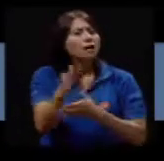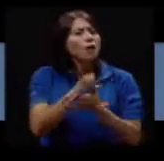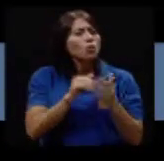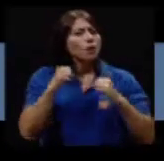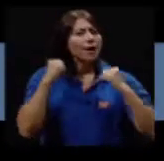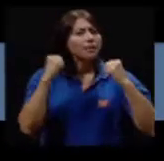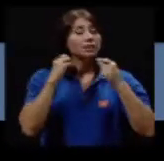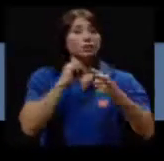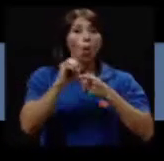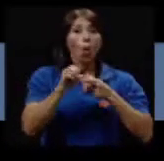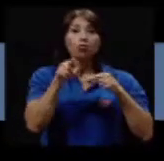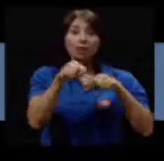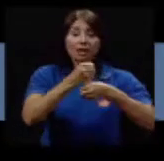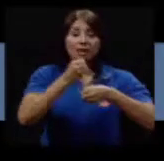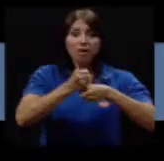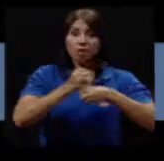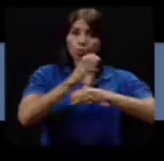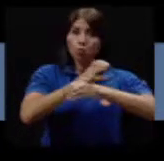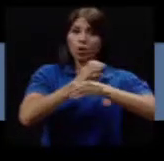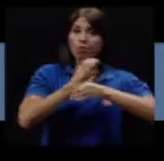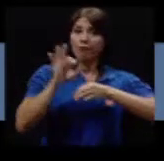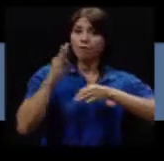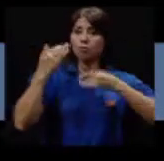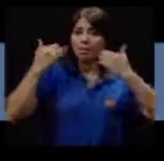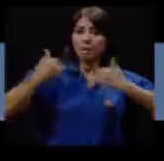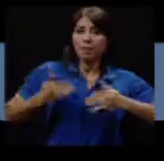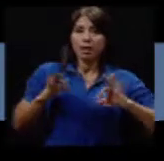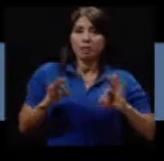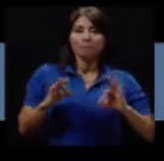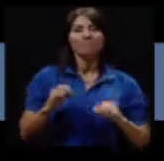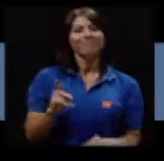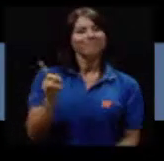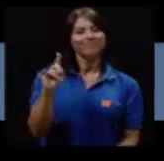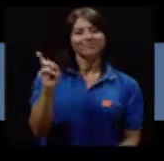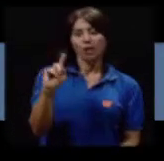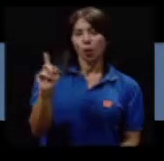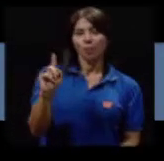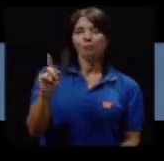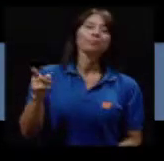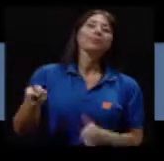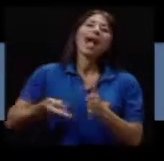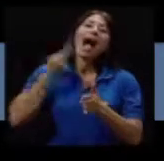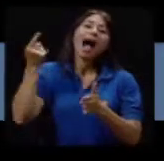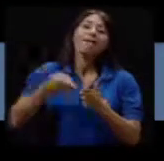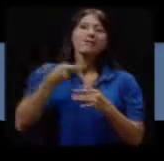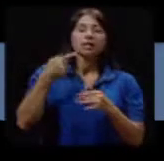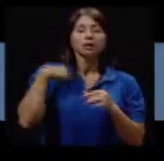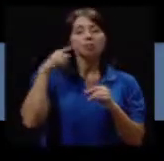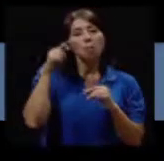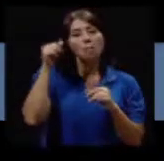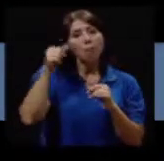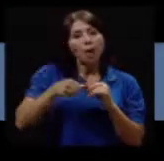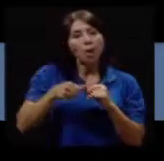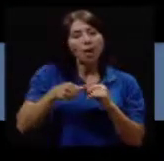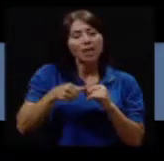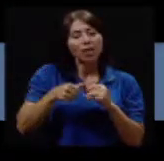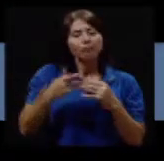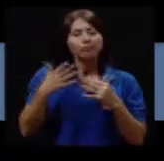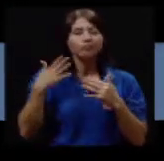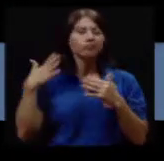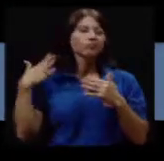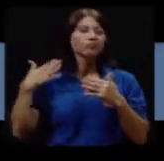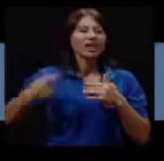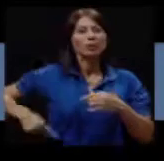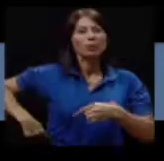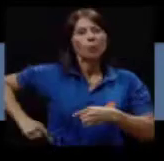ejercicio o cuida de su postura mientras está trabajando? por lo general no algunas veces me acuerdo y siento